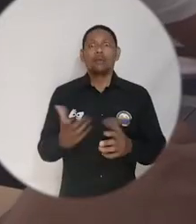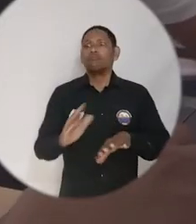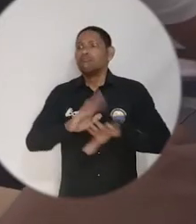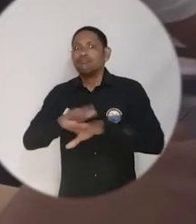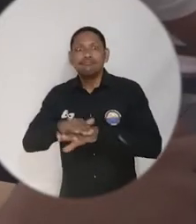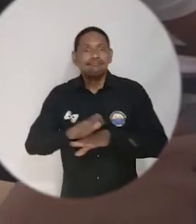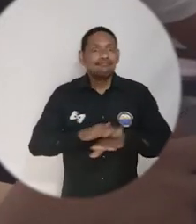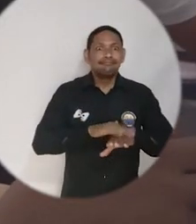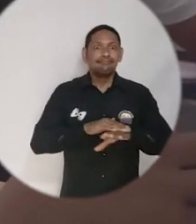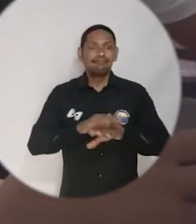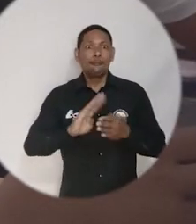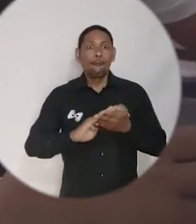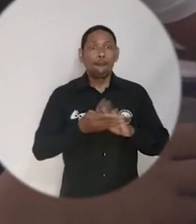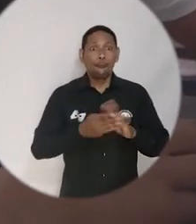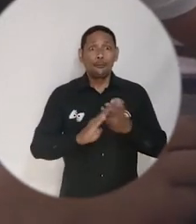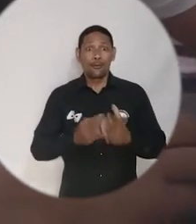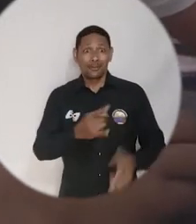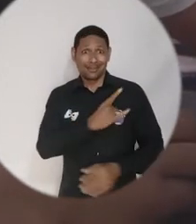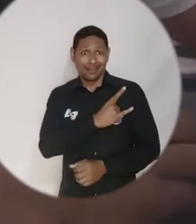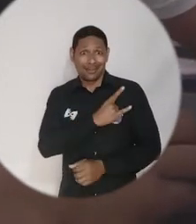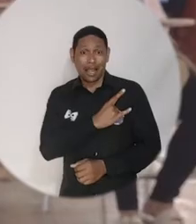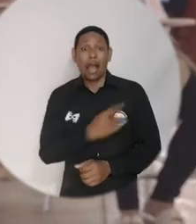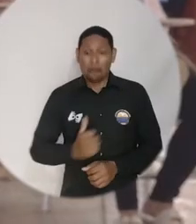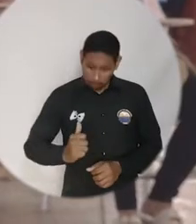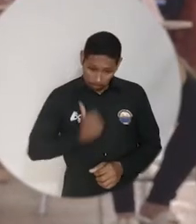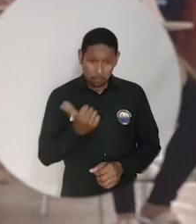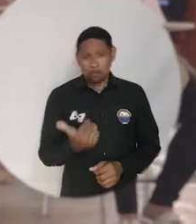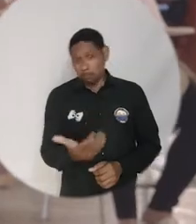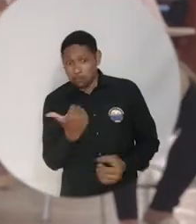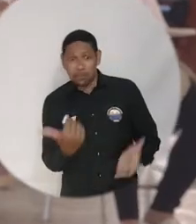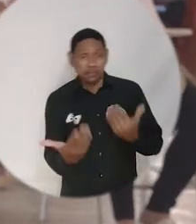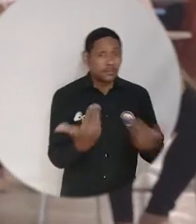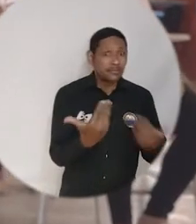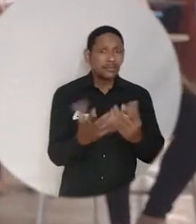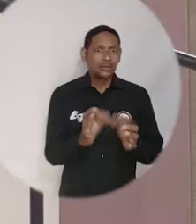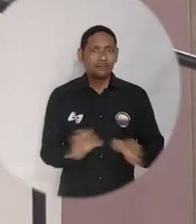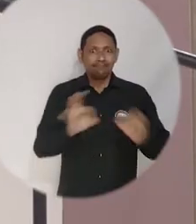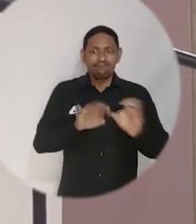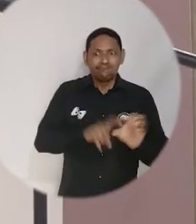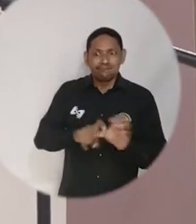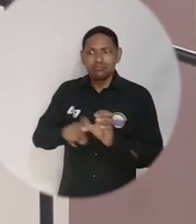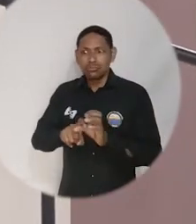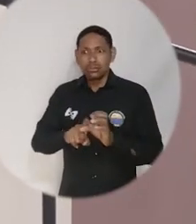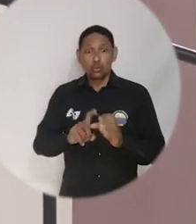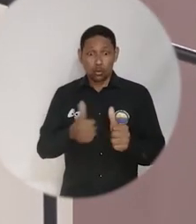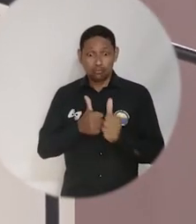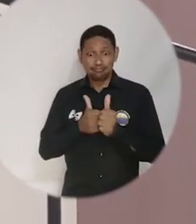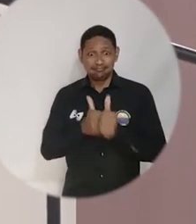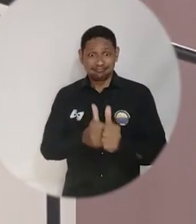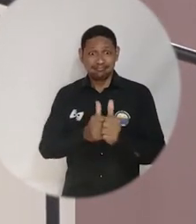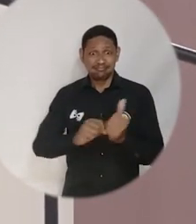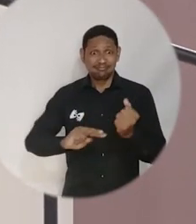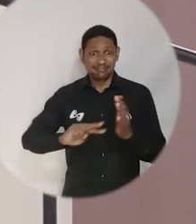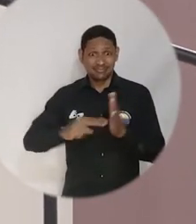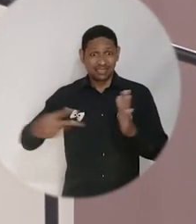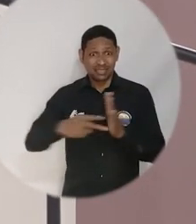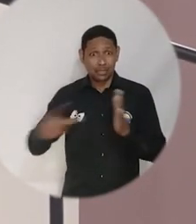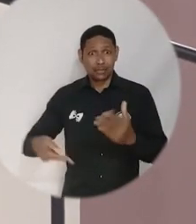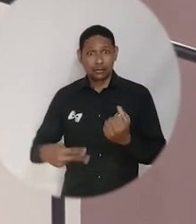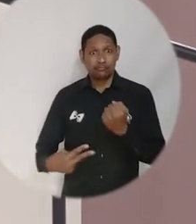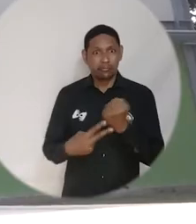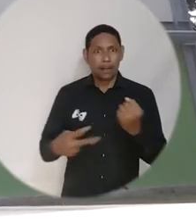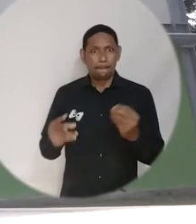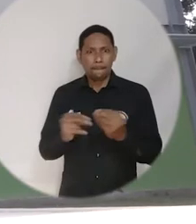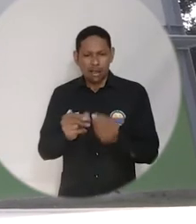Así que la invitación precisamente es para que la comunidad universitaria aproveche esta convocatoria, que aprovechen el acompañamiento técnico que va a brindar el